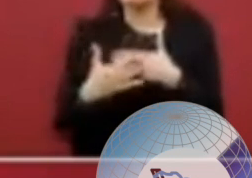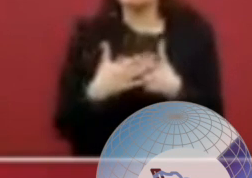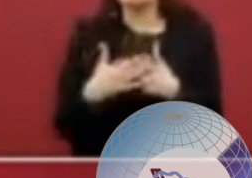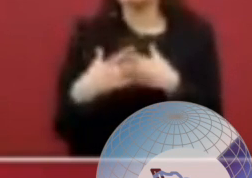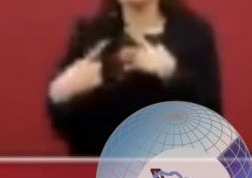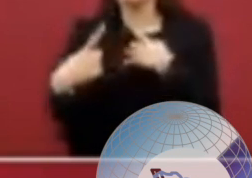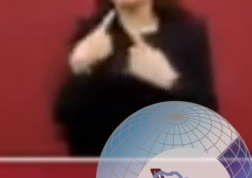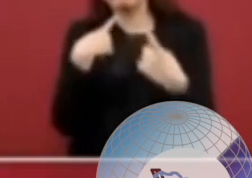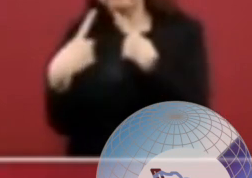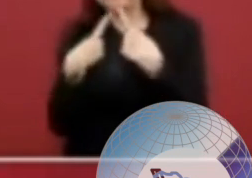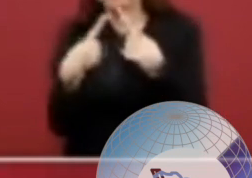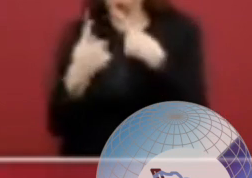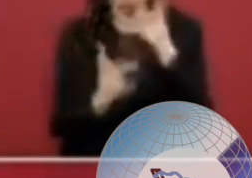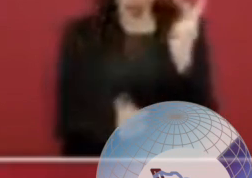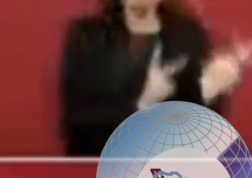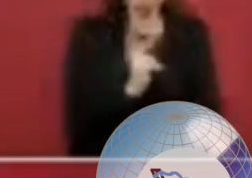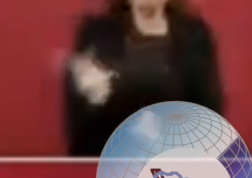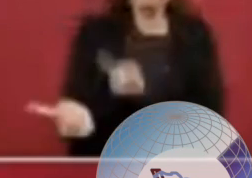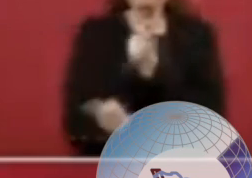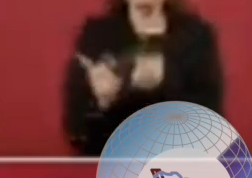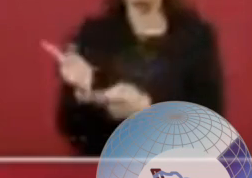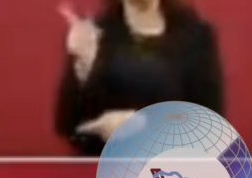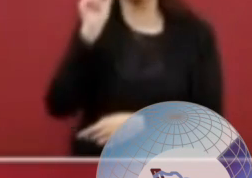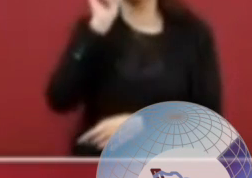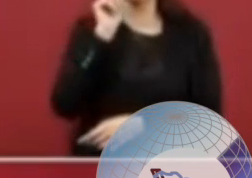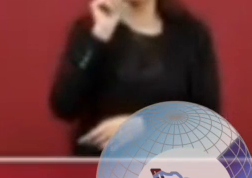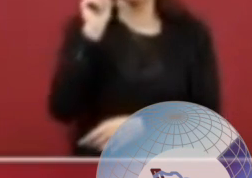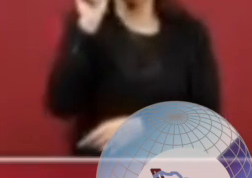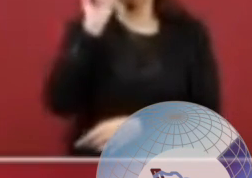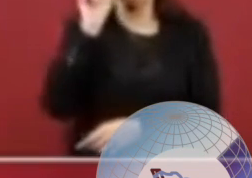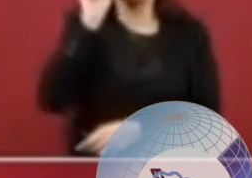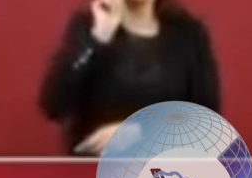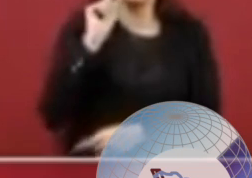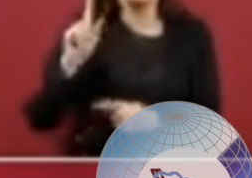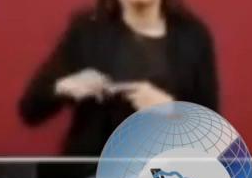mañana y pasado.